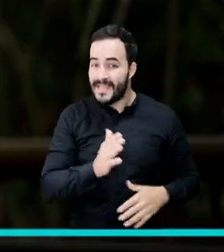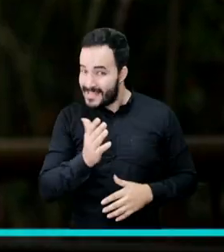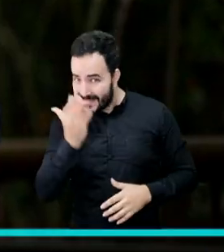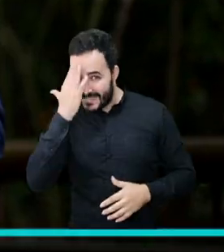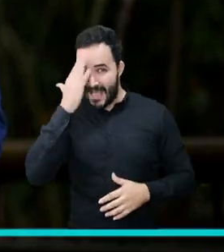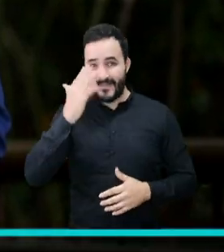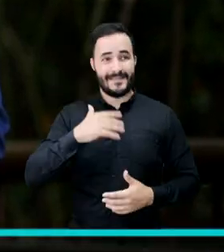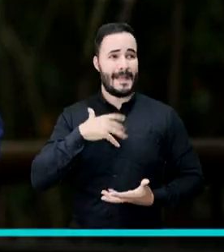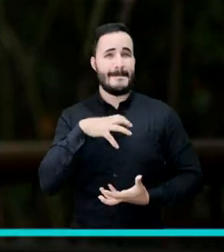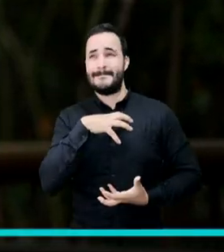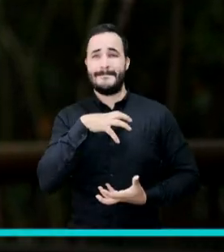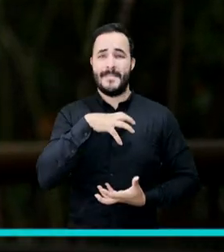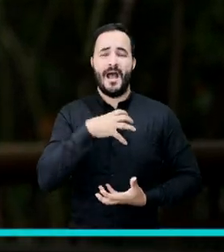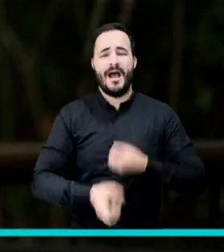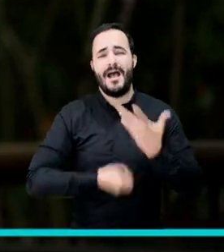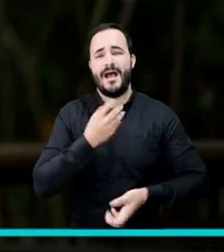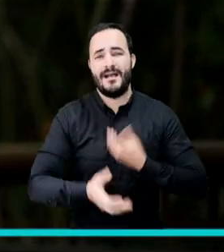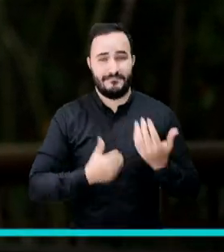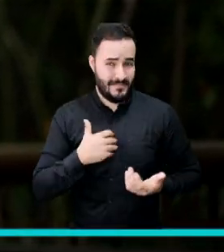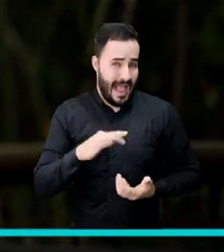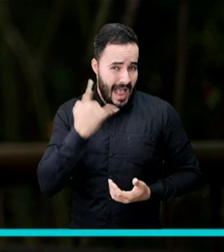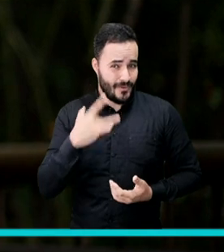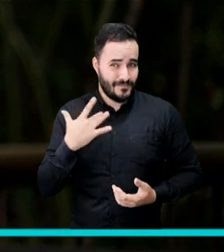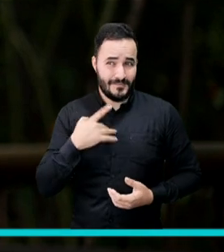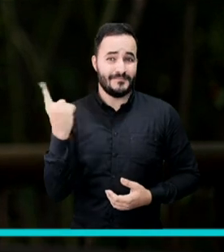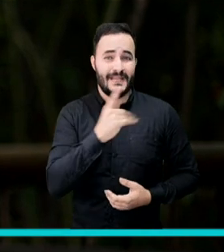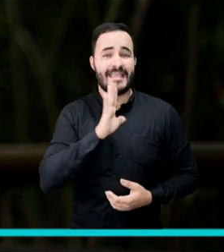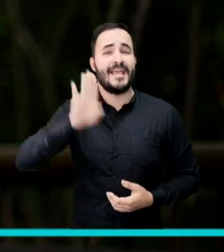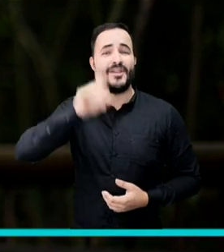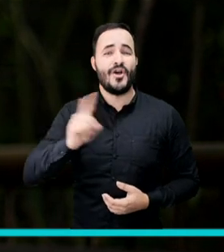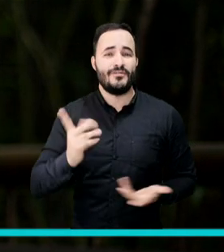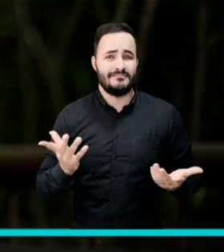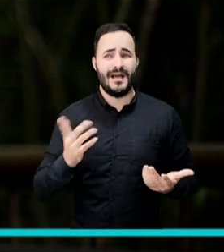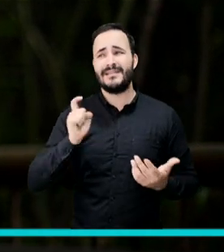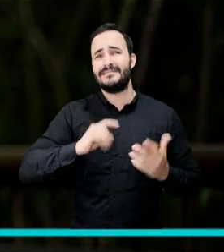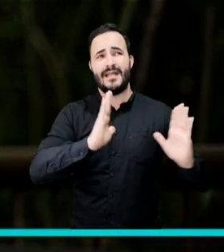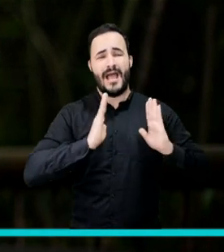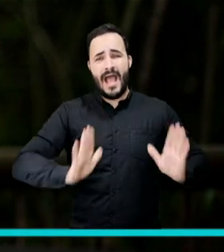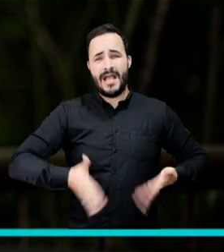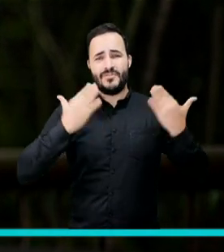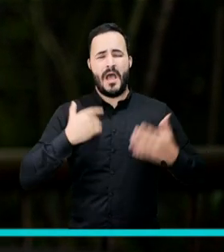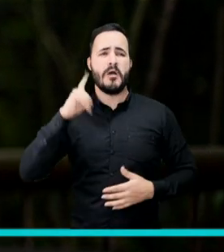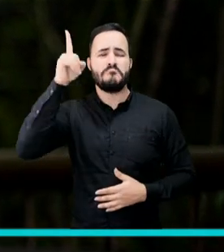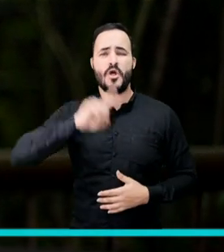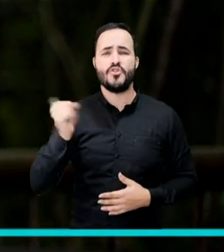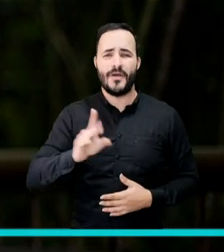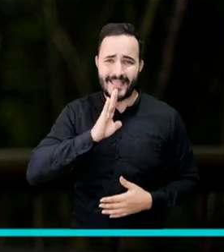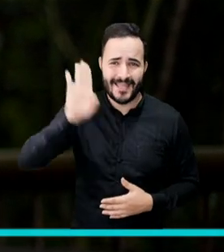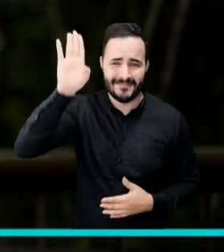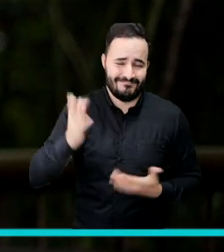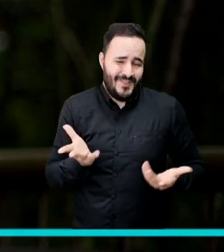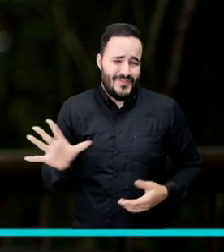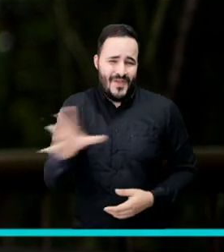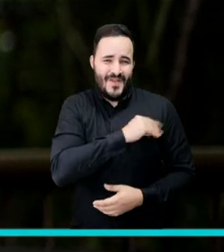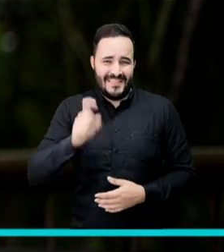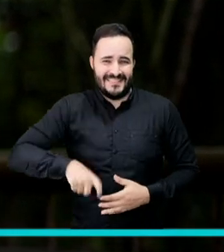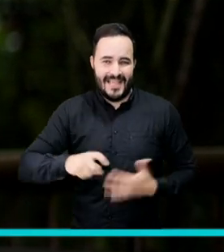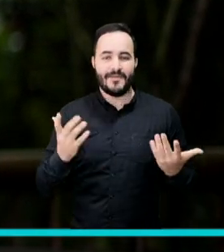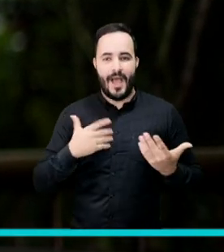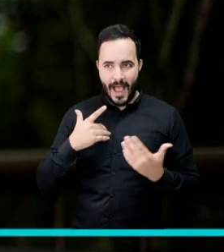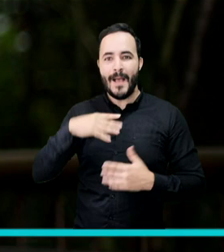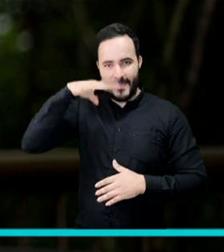A quien no le hace falta desahogarse cuando algo lo aqueja, quien no necesita una palabra de aliento. En Medellín encontramos 62